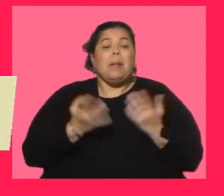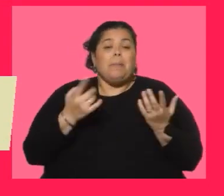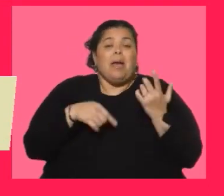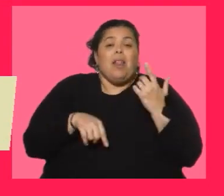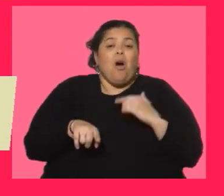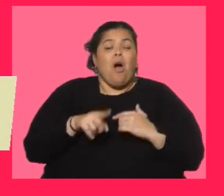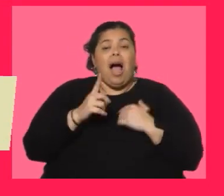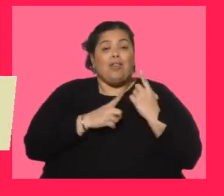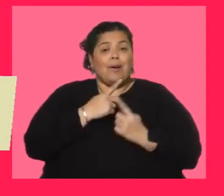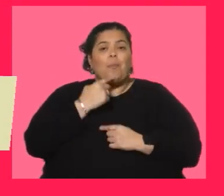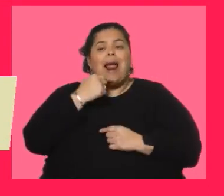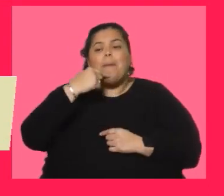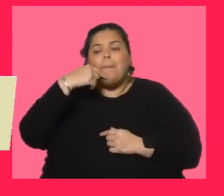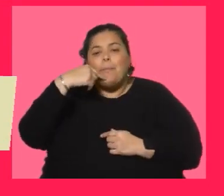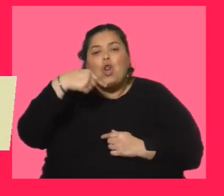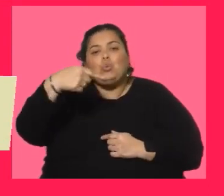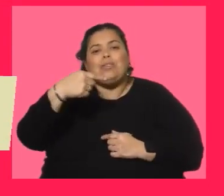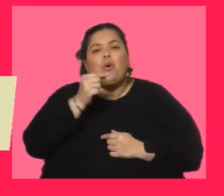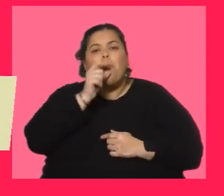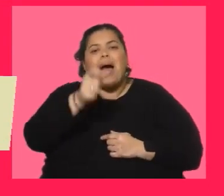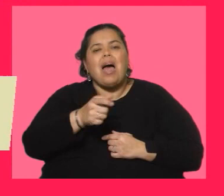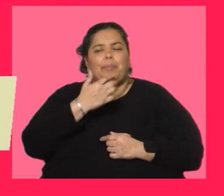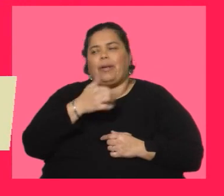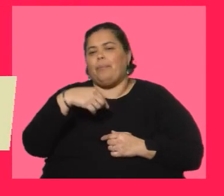cuenta por la pronunciación, ¿no?